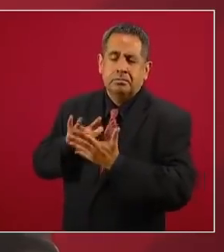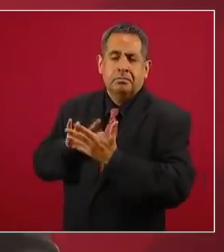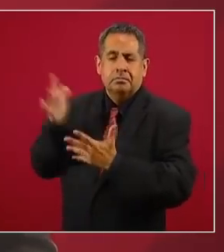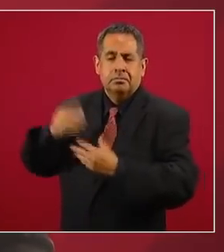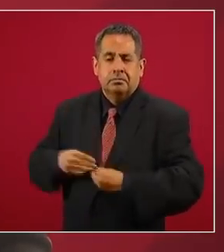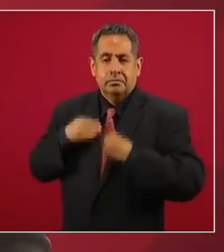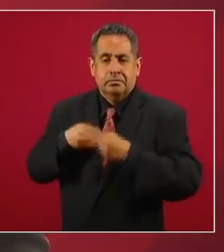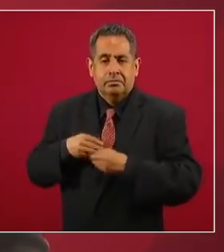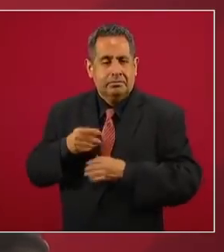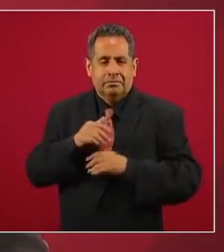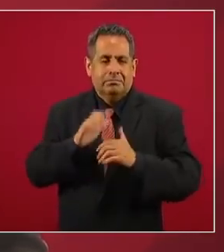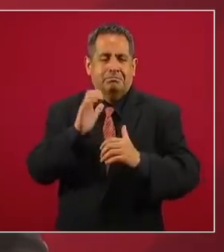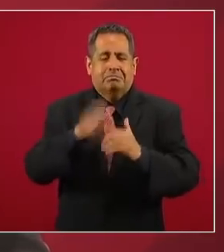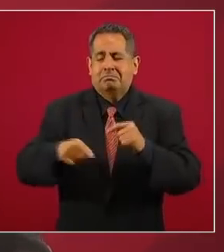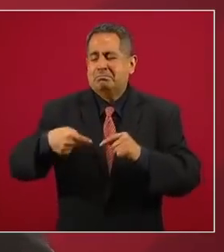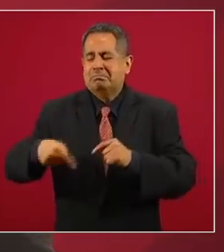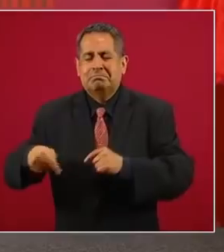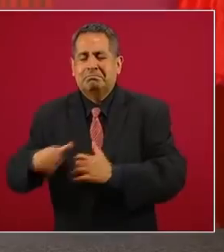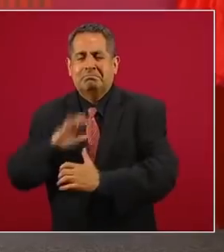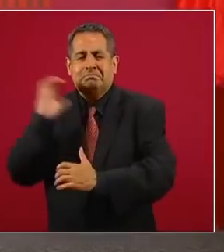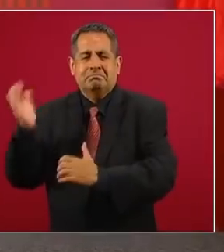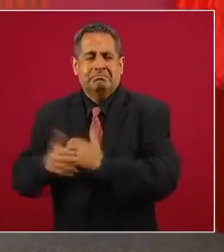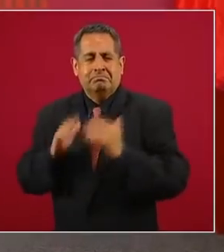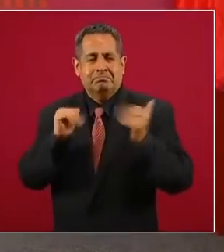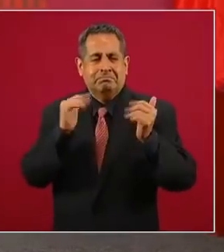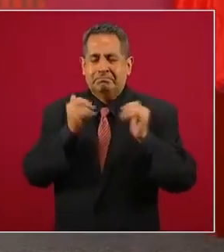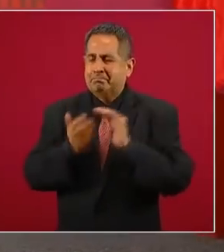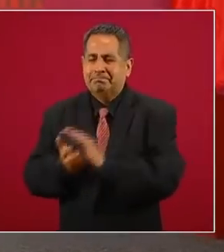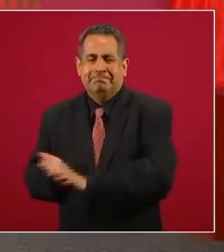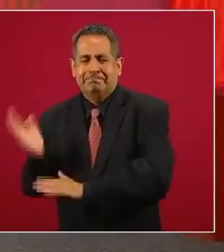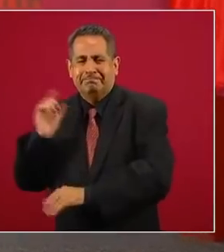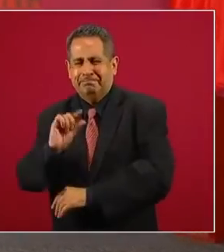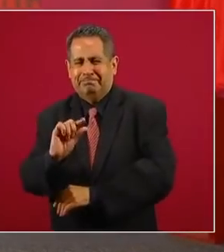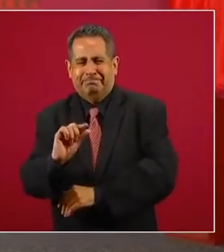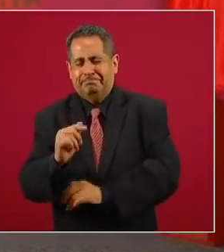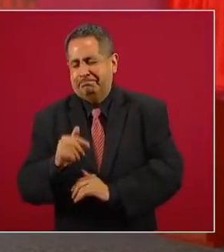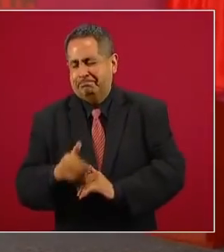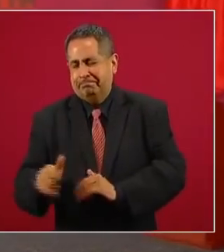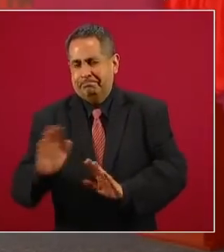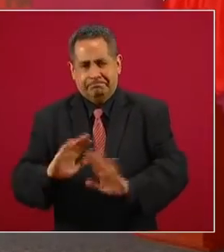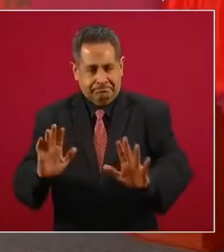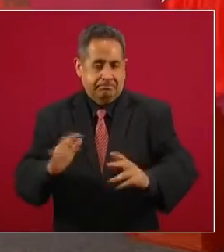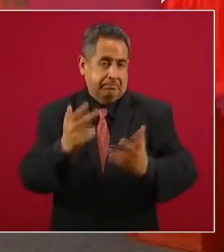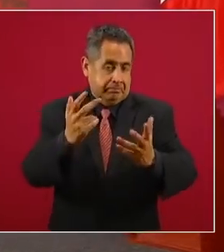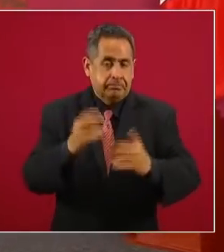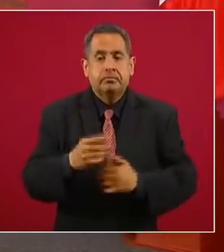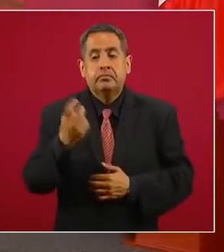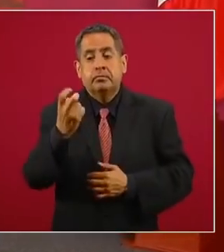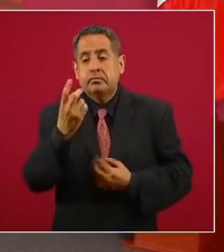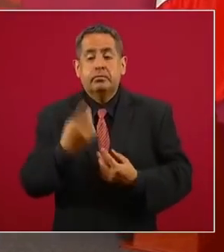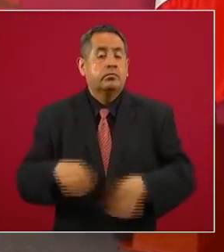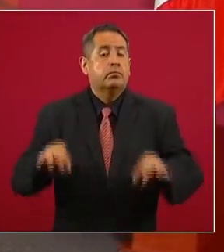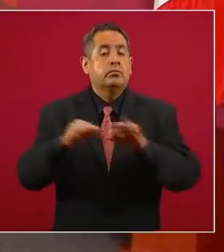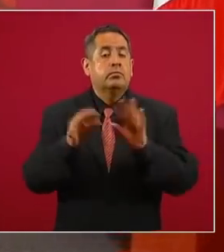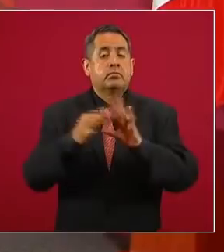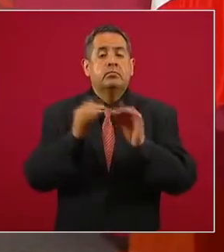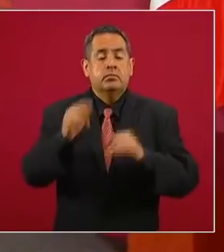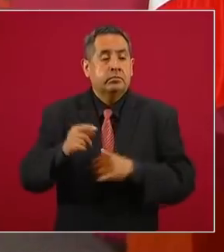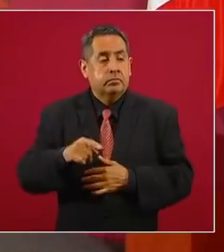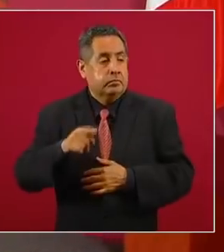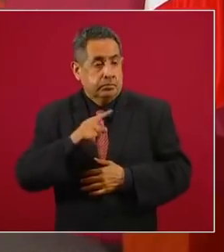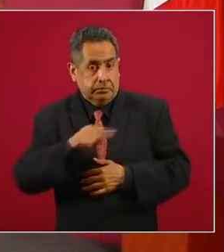ya vamos de salida. que lo importante es que se vaya